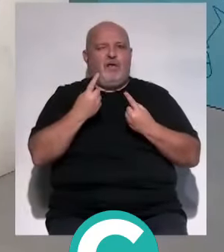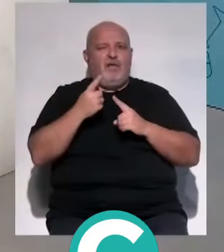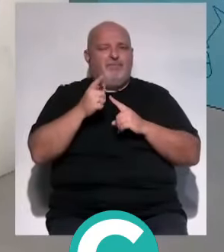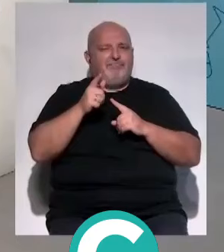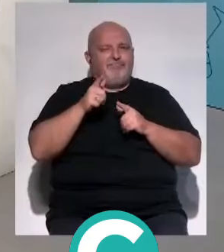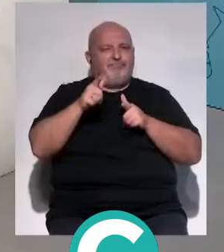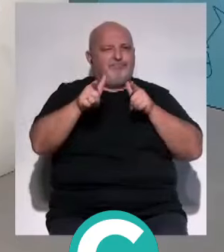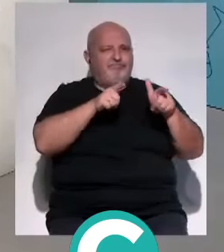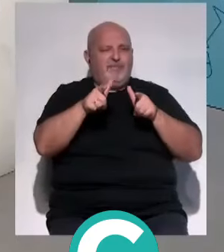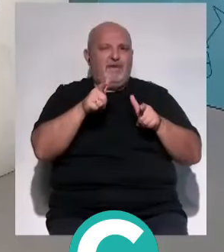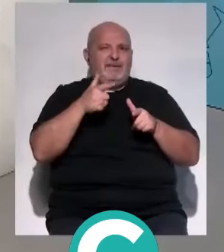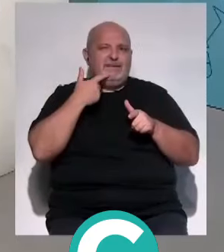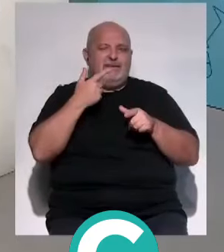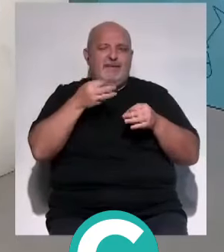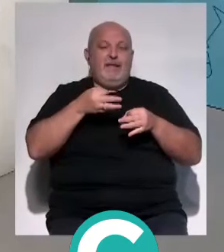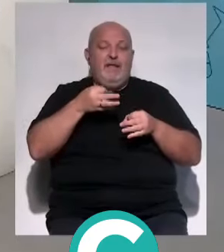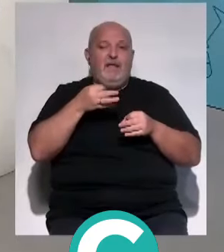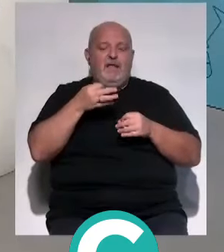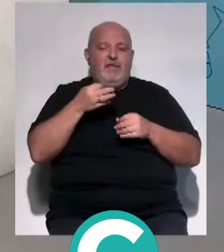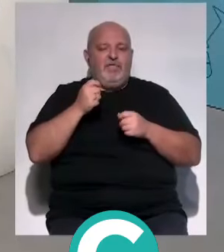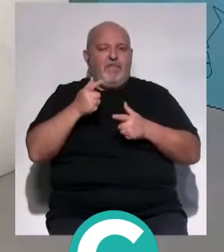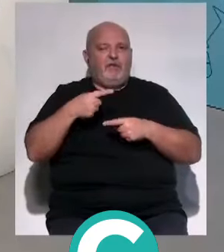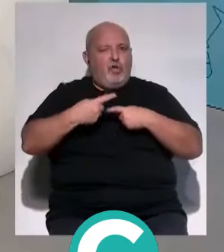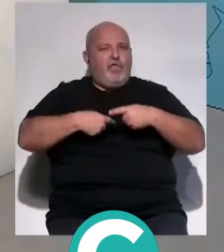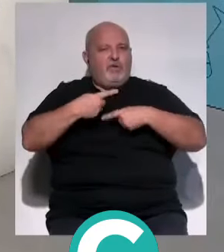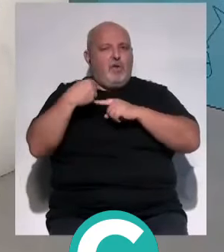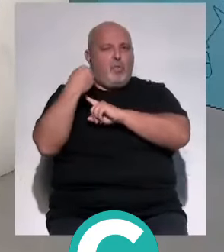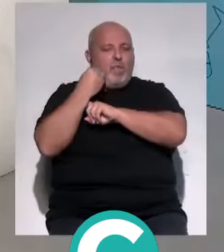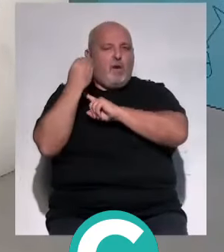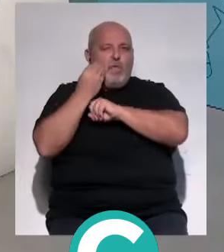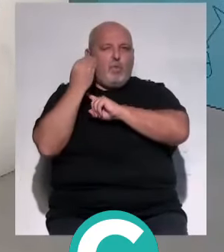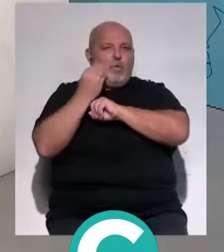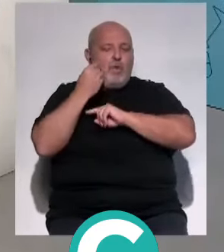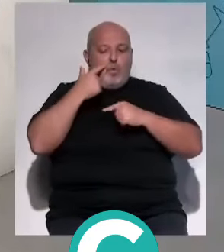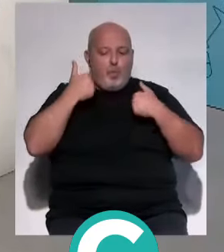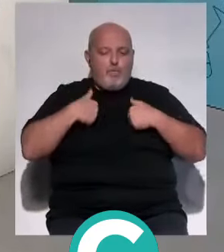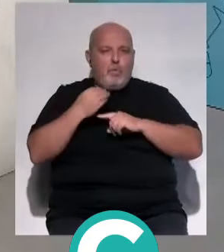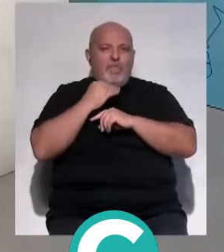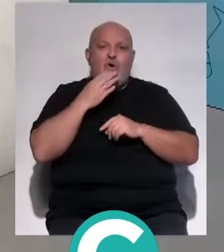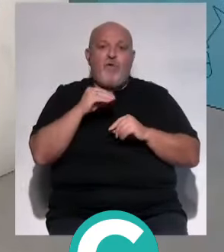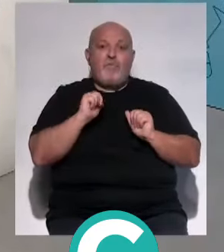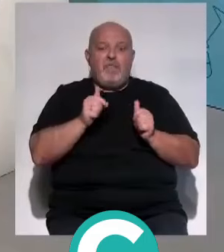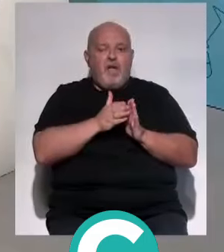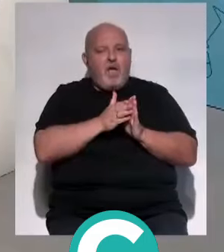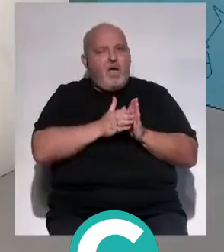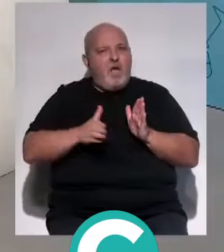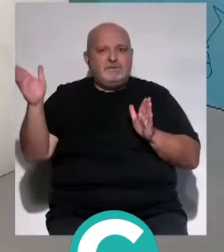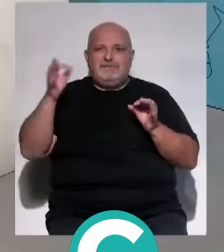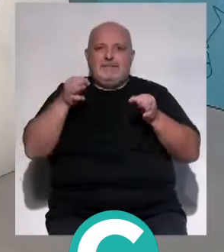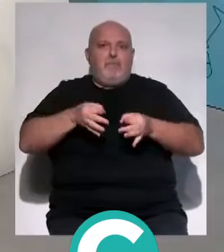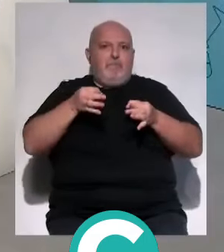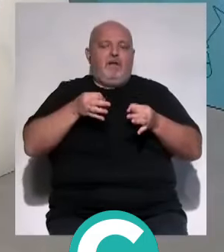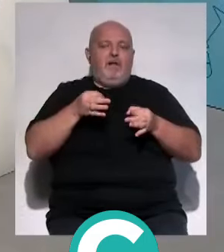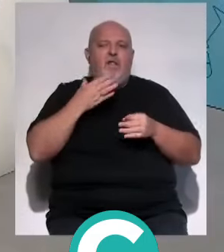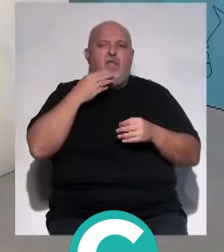lejano. Y siempre digo que a las plantas hay que regarlas todos los días, pues el cuerpo hay que cuidarlo desde que eres joven. Si tú has tenido